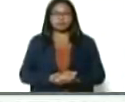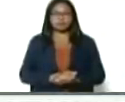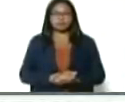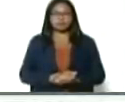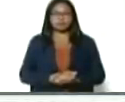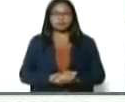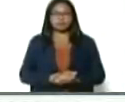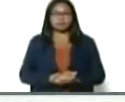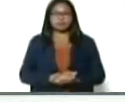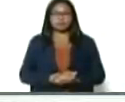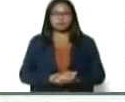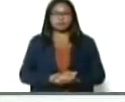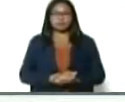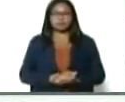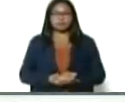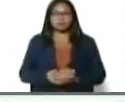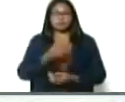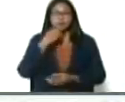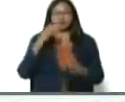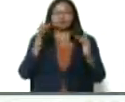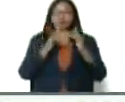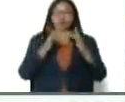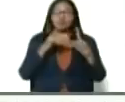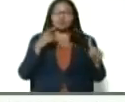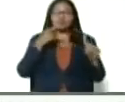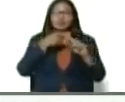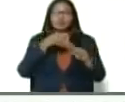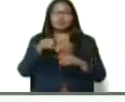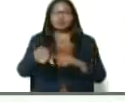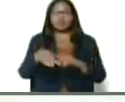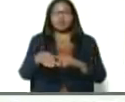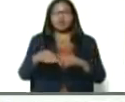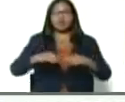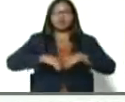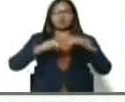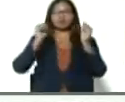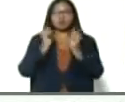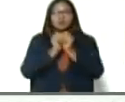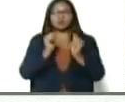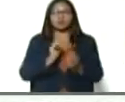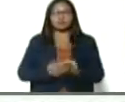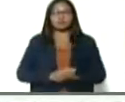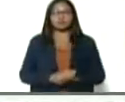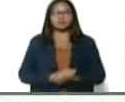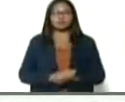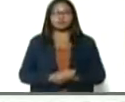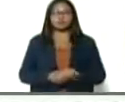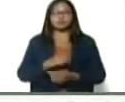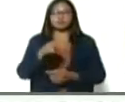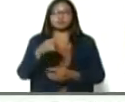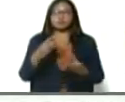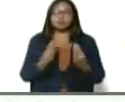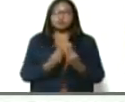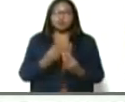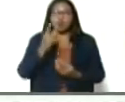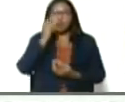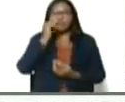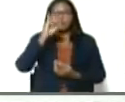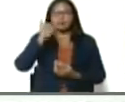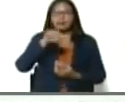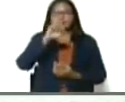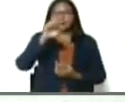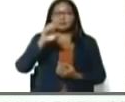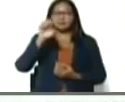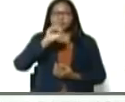bueno, vámonos, directo, al estado, Anzuategui, allá está, Jesús Marcano,